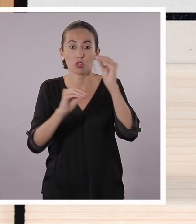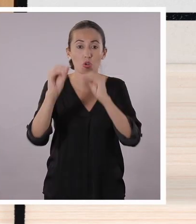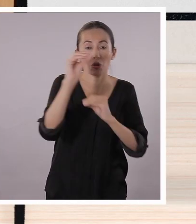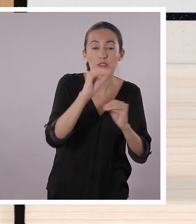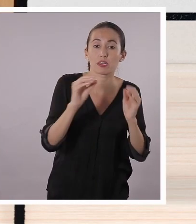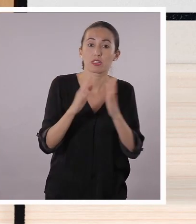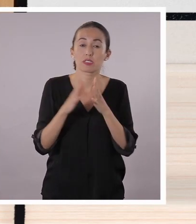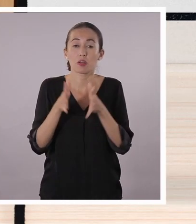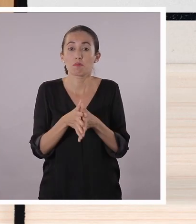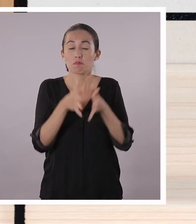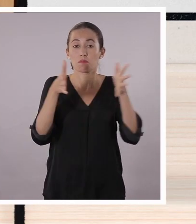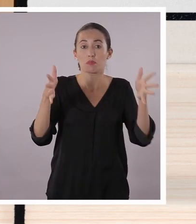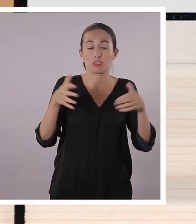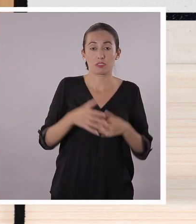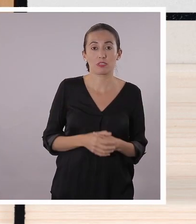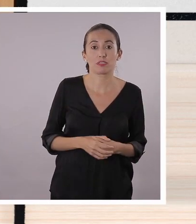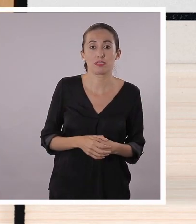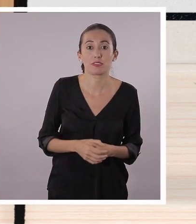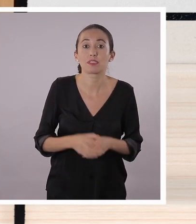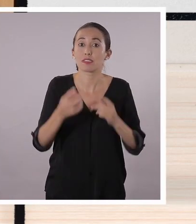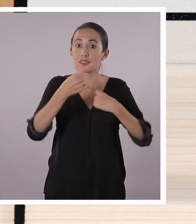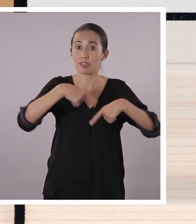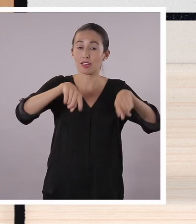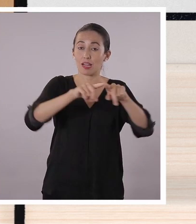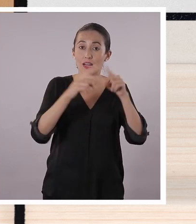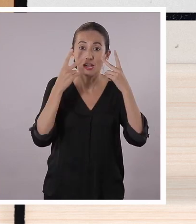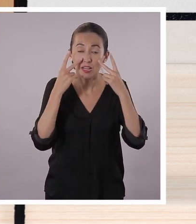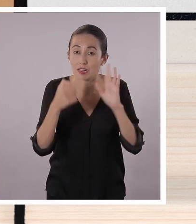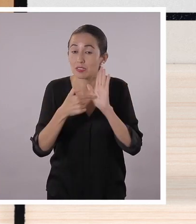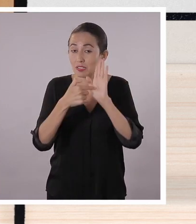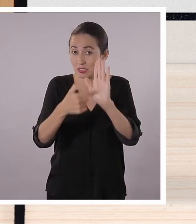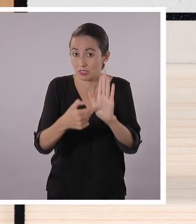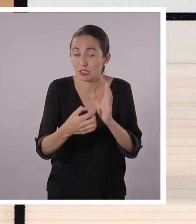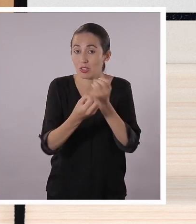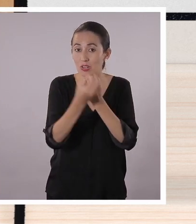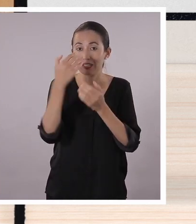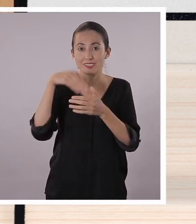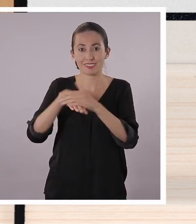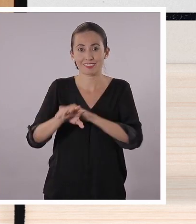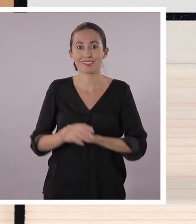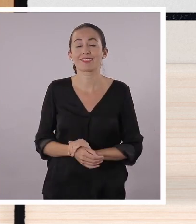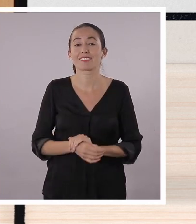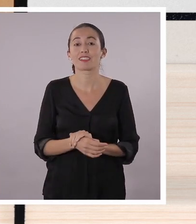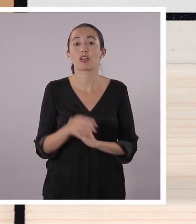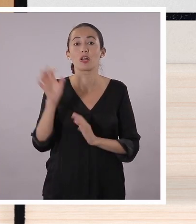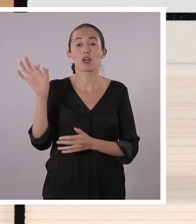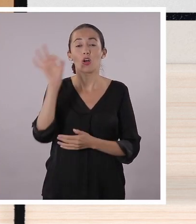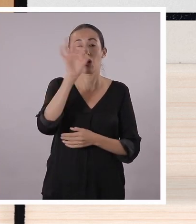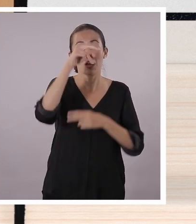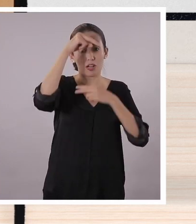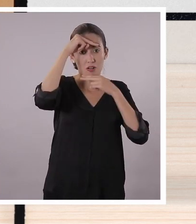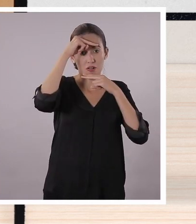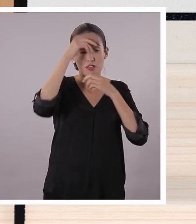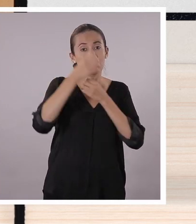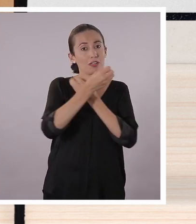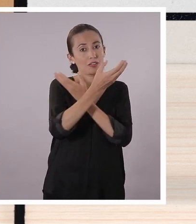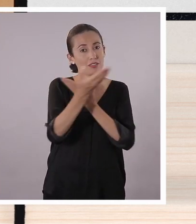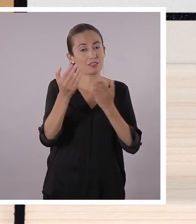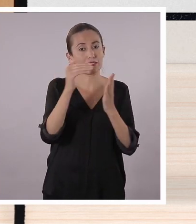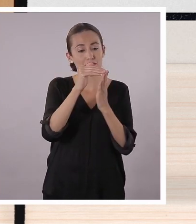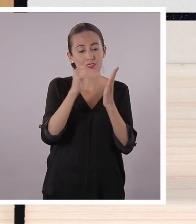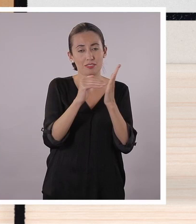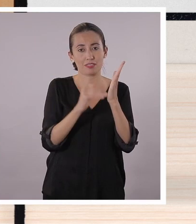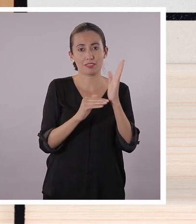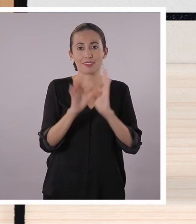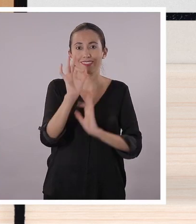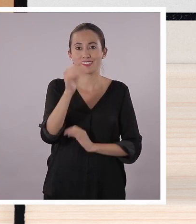sonido, de la utilería. Hay muchas cosas que hacer. Así que, chicos y chicas, en su portafolio, esta actividad. Van a representar su noticiero y